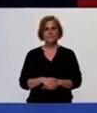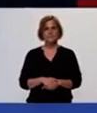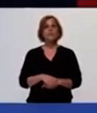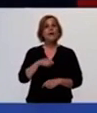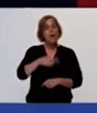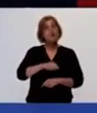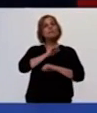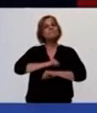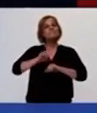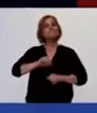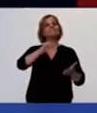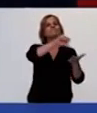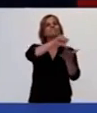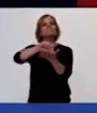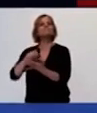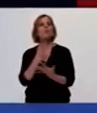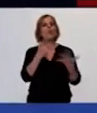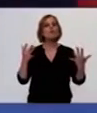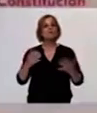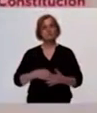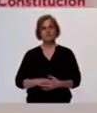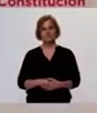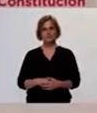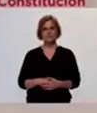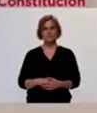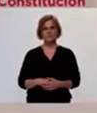Ahora vamos a pasar al desglose de casos por localidades.